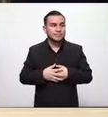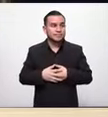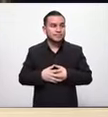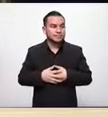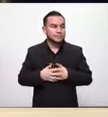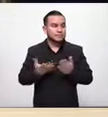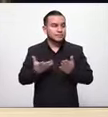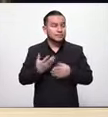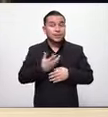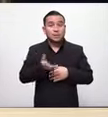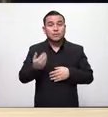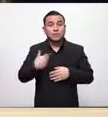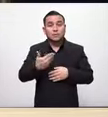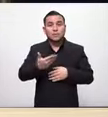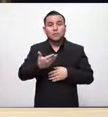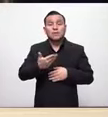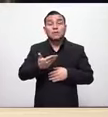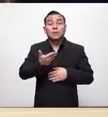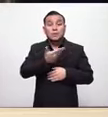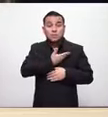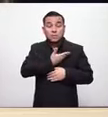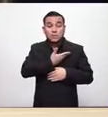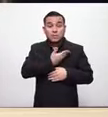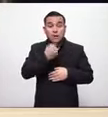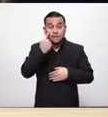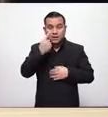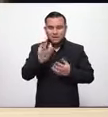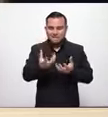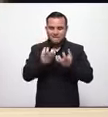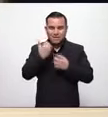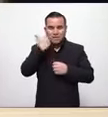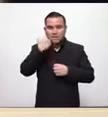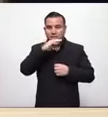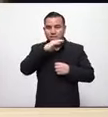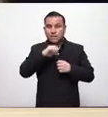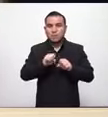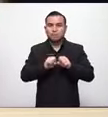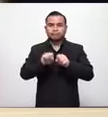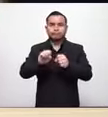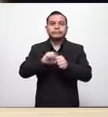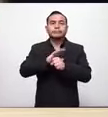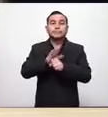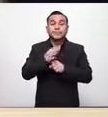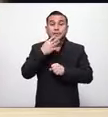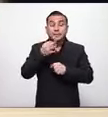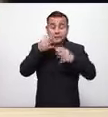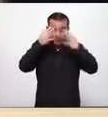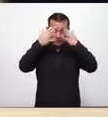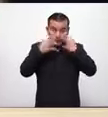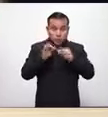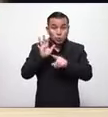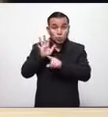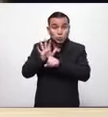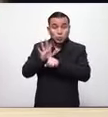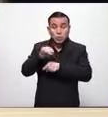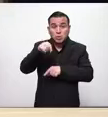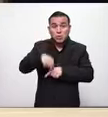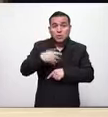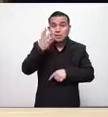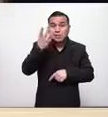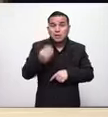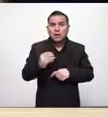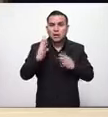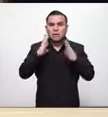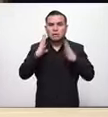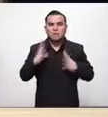ellos van a ser los responsables al final de los resultados de esto también de las decisiones que se toman porque hasta el día de ahora este